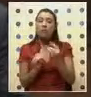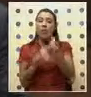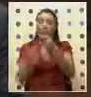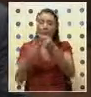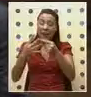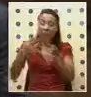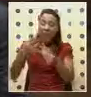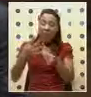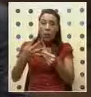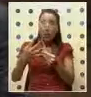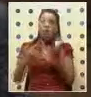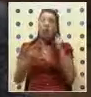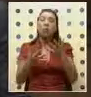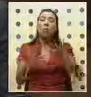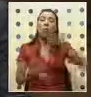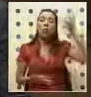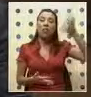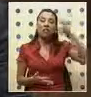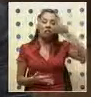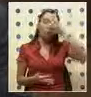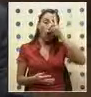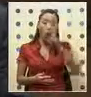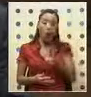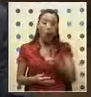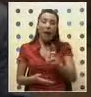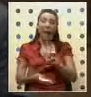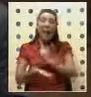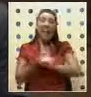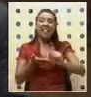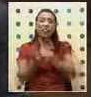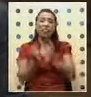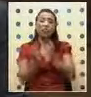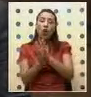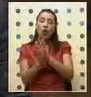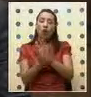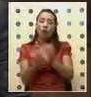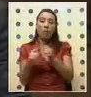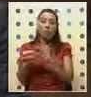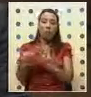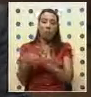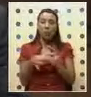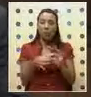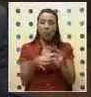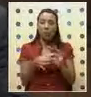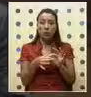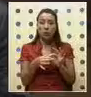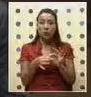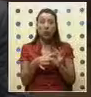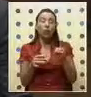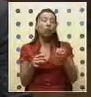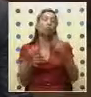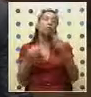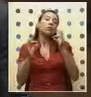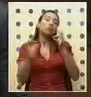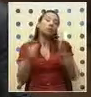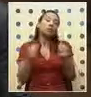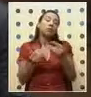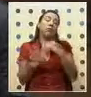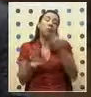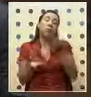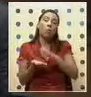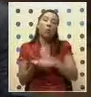dan para hacer muchos discursos y homenajes y escribir muchos libros. Por eso, ante su inevitable partida, señor presidente,